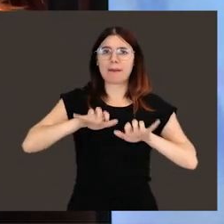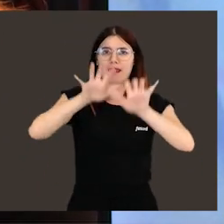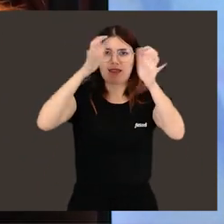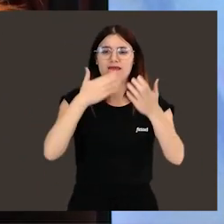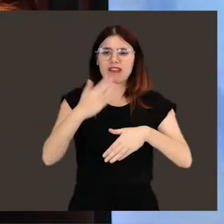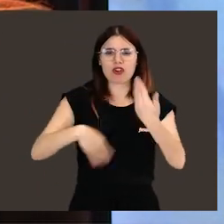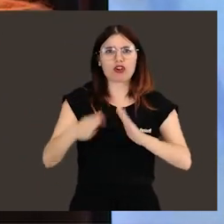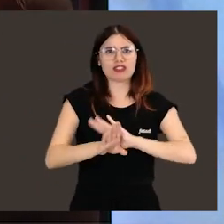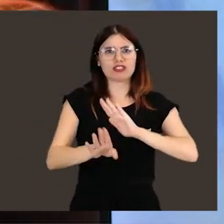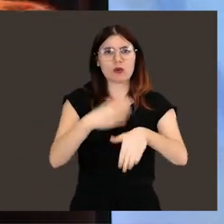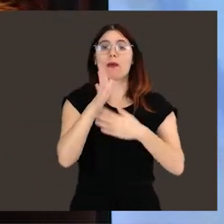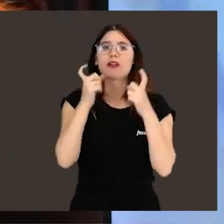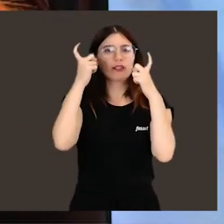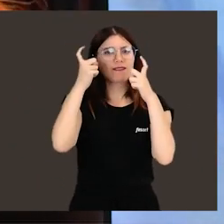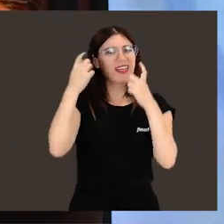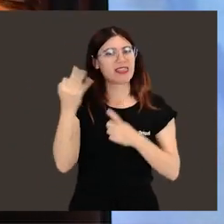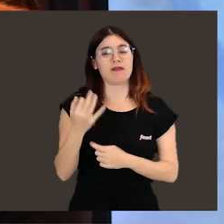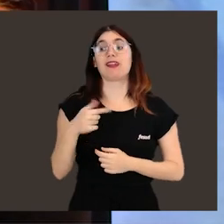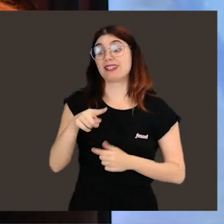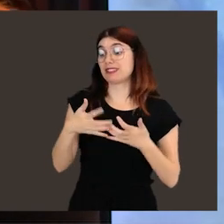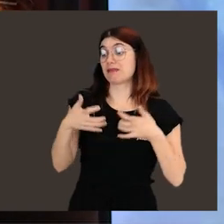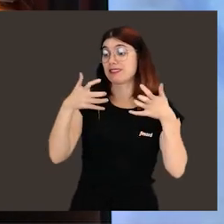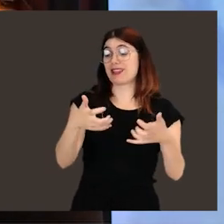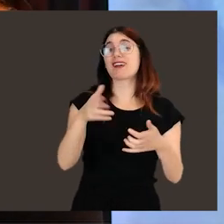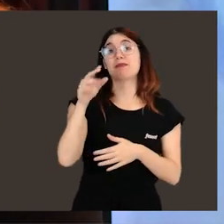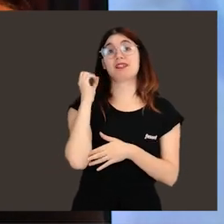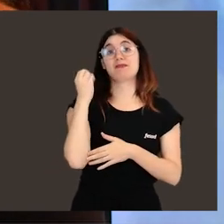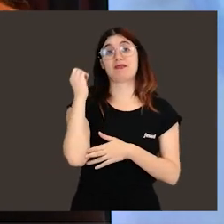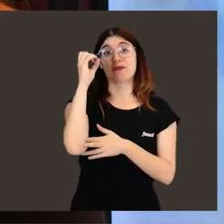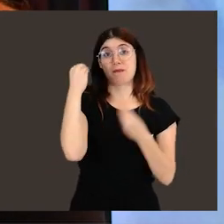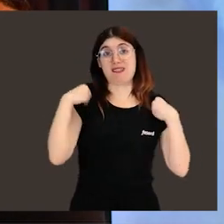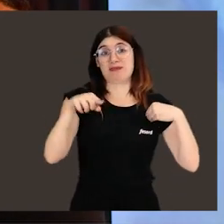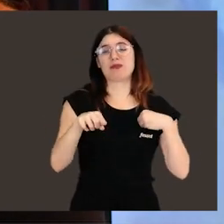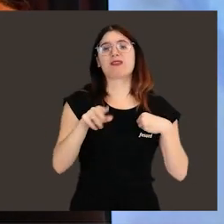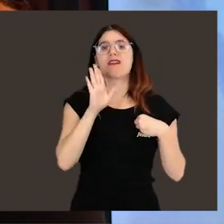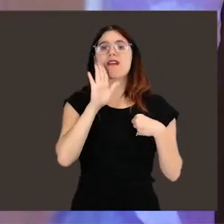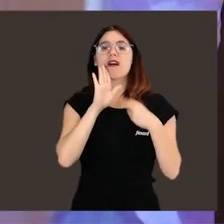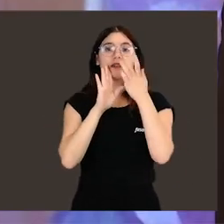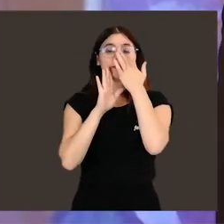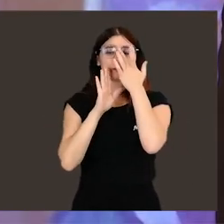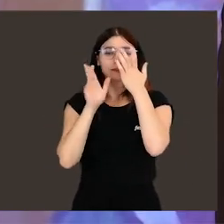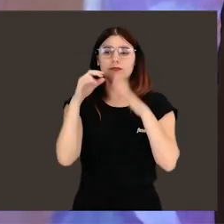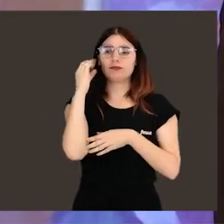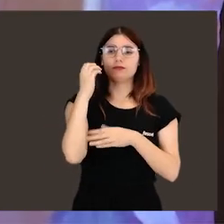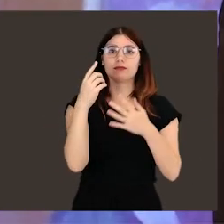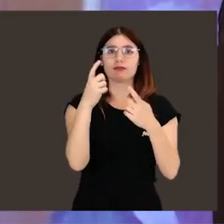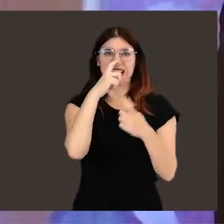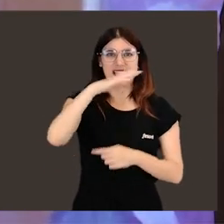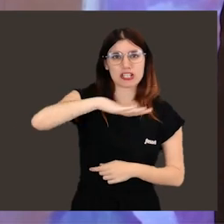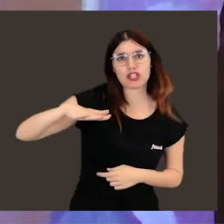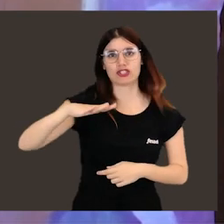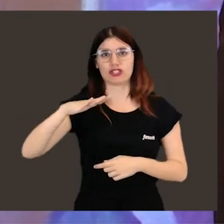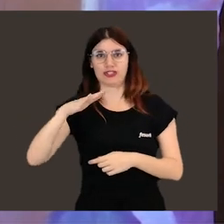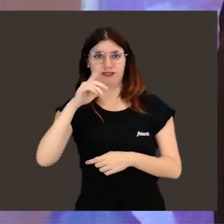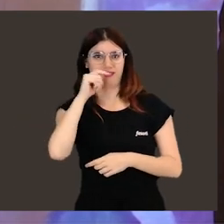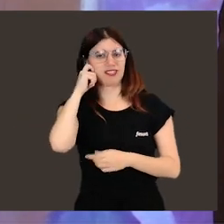te van a transmitir algo. Aprende de ello y siga adelante. Pero inténtalo. Ese mensaje es el que trasladaste aquí, en este campus. Es el que trasladaste también